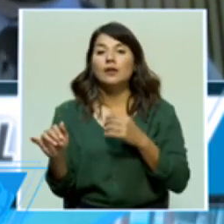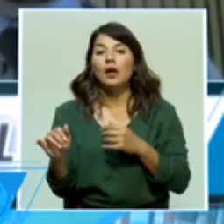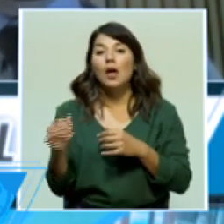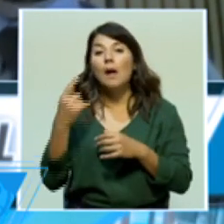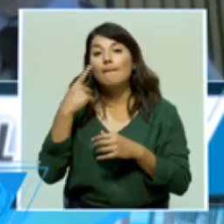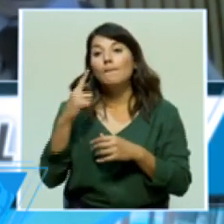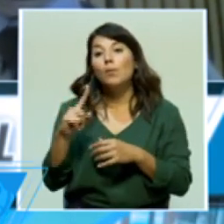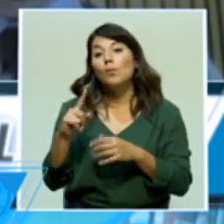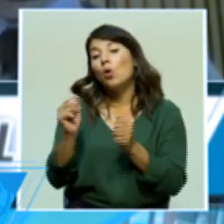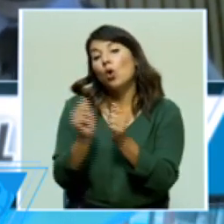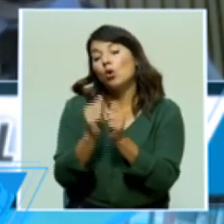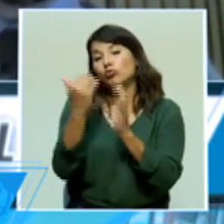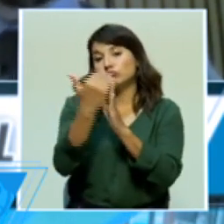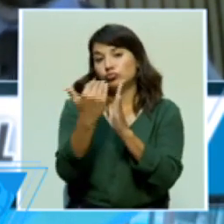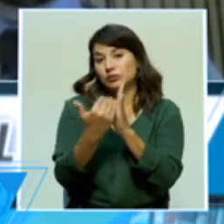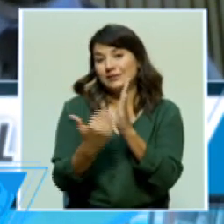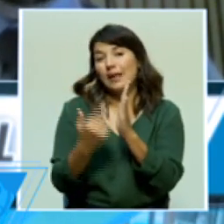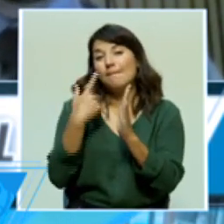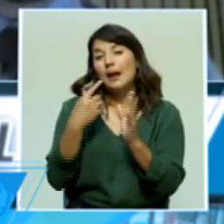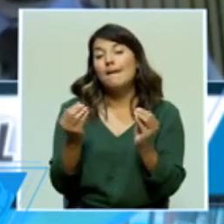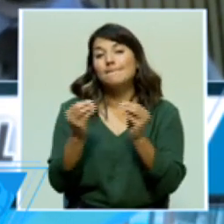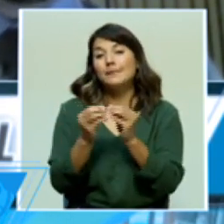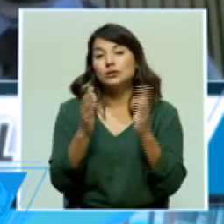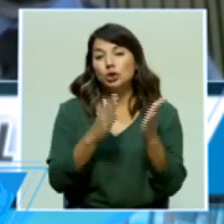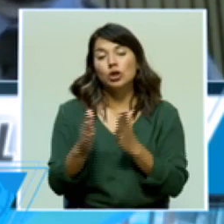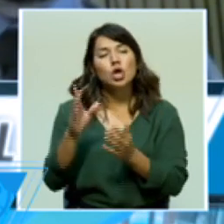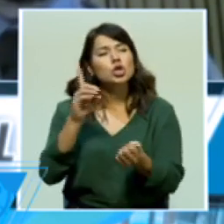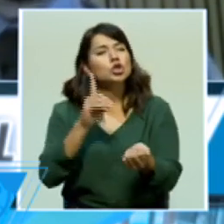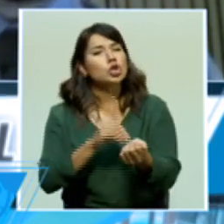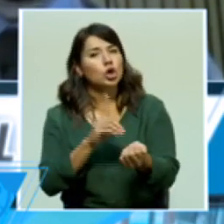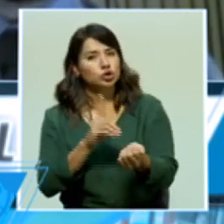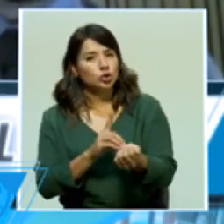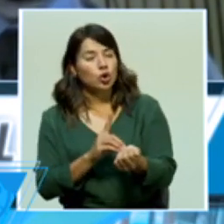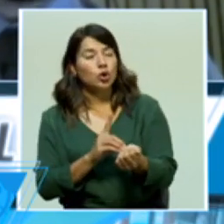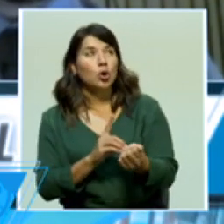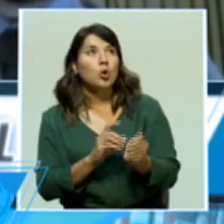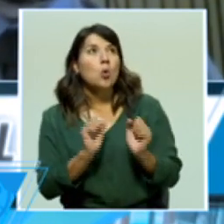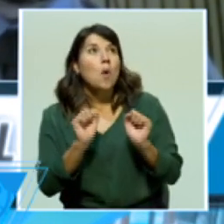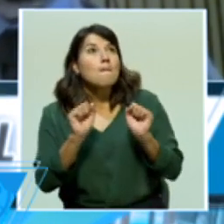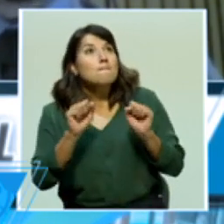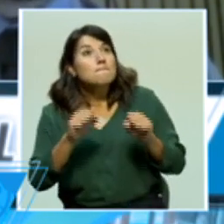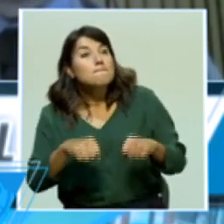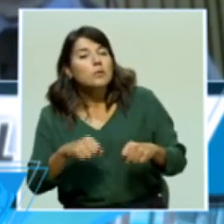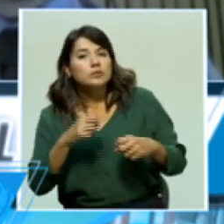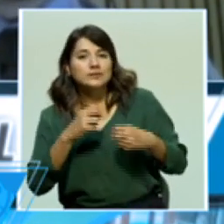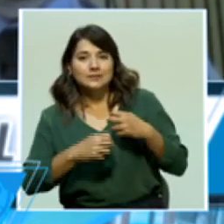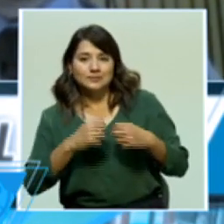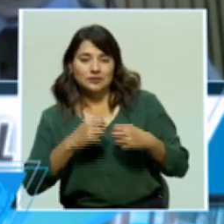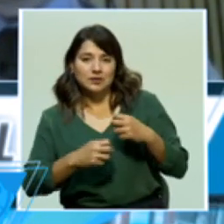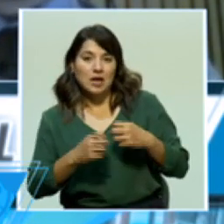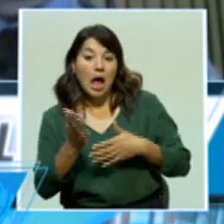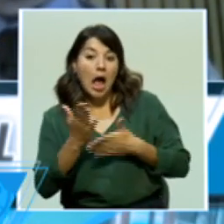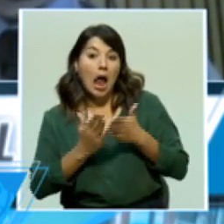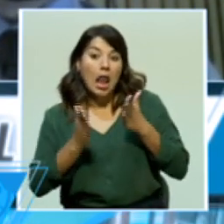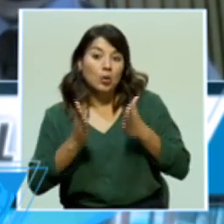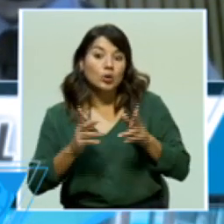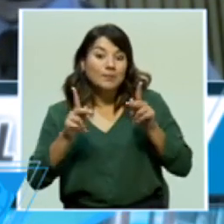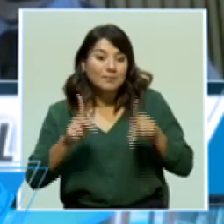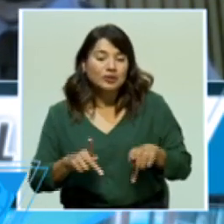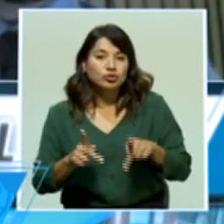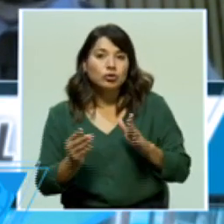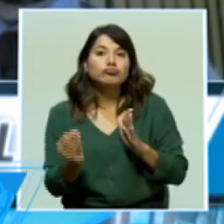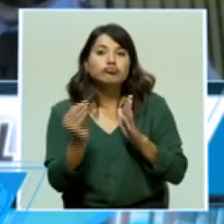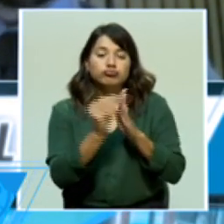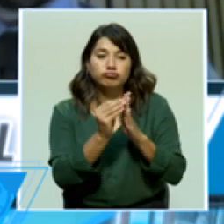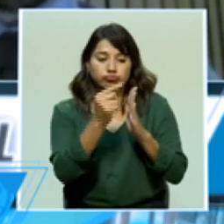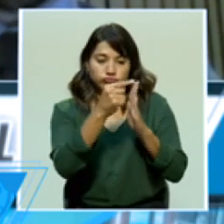por medio de listas. Doctor, una posible situación de conflicto es que haya personas que estén en esa lista, que